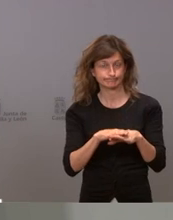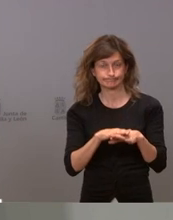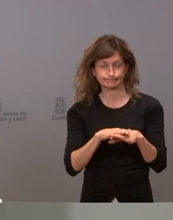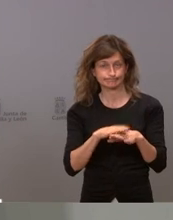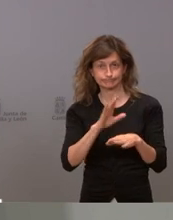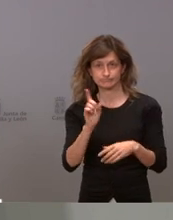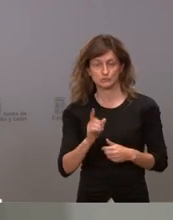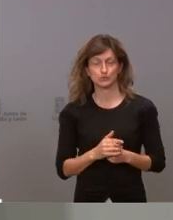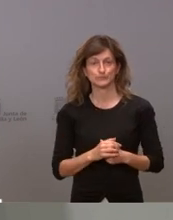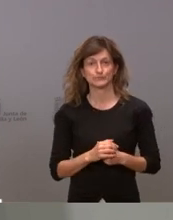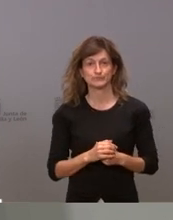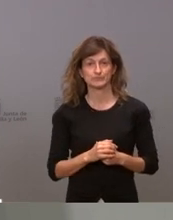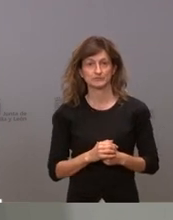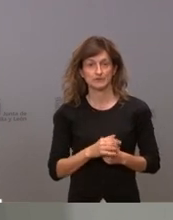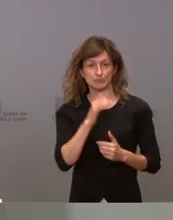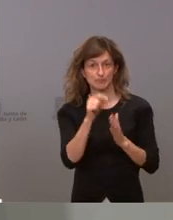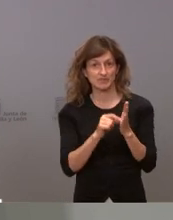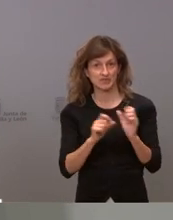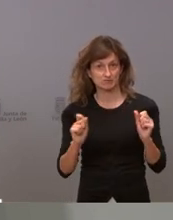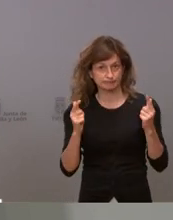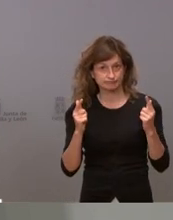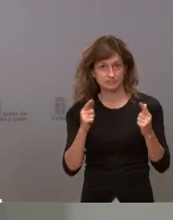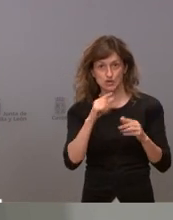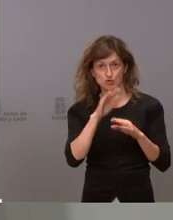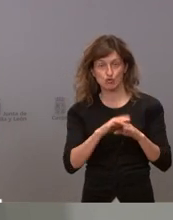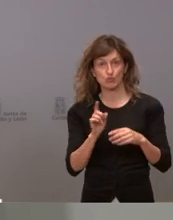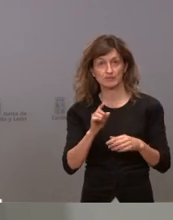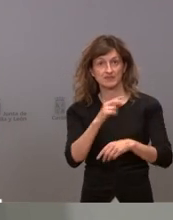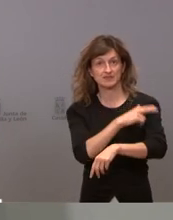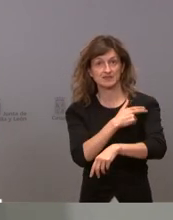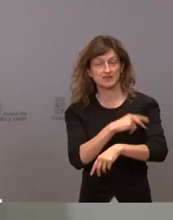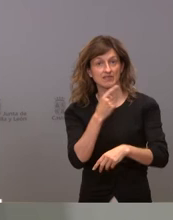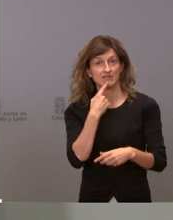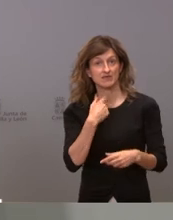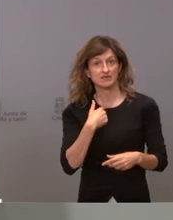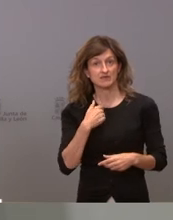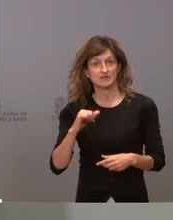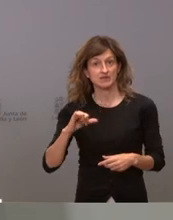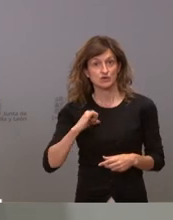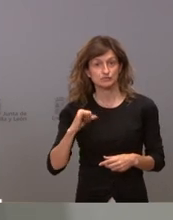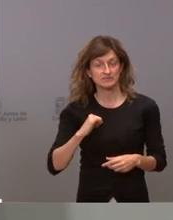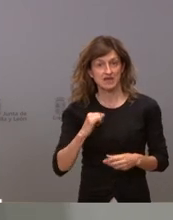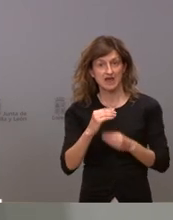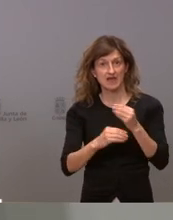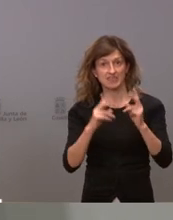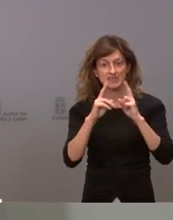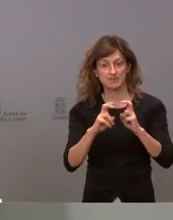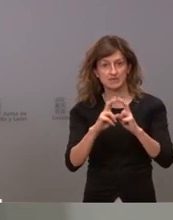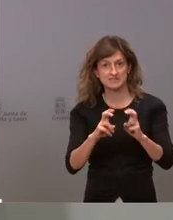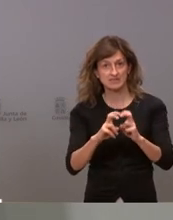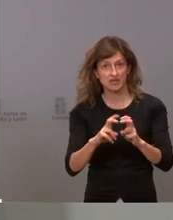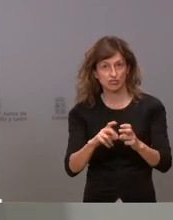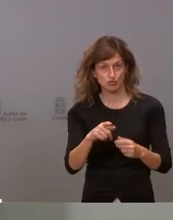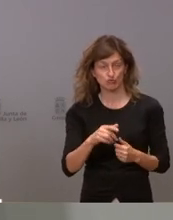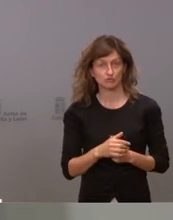siguiendo las medidas que están en vigor me informan de sanidad que el hospital está abriendo la investigación necesaria con respecto